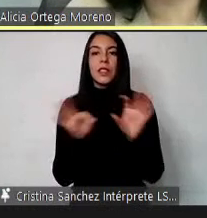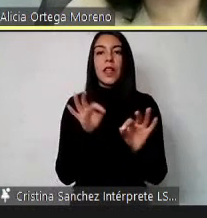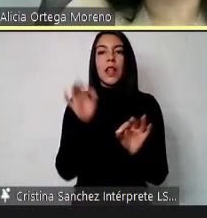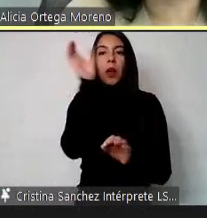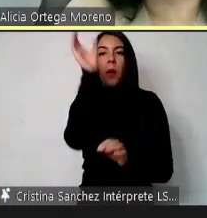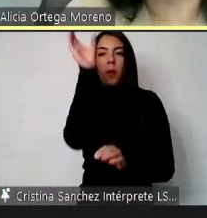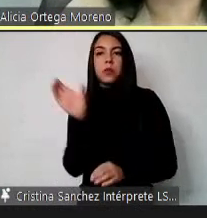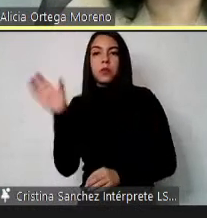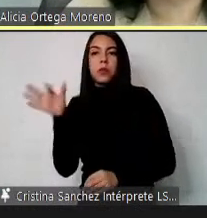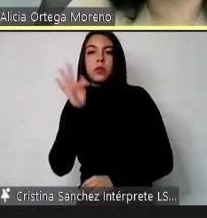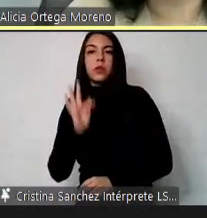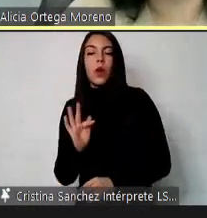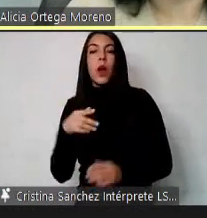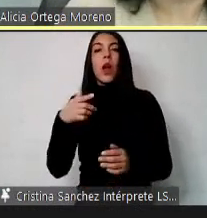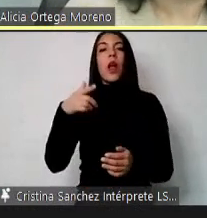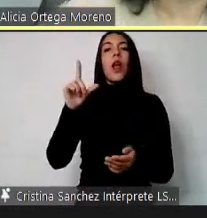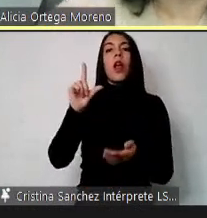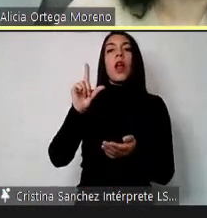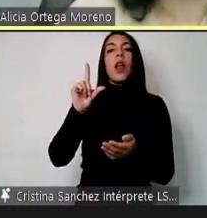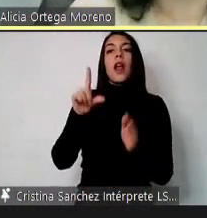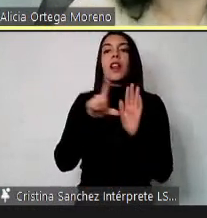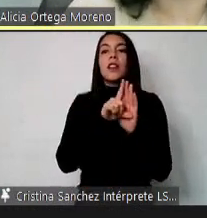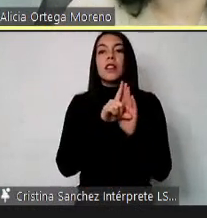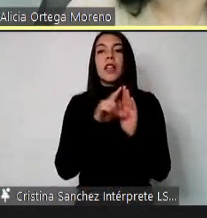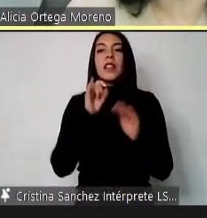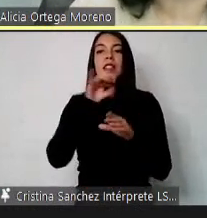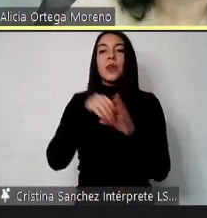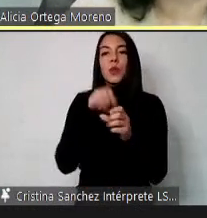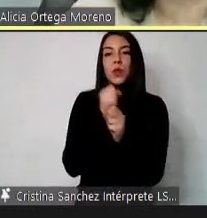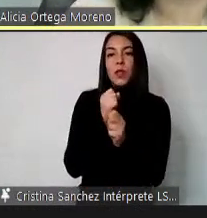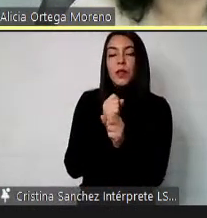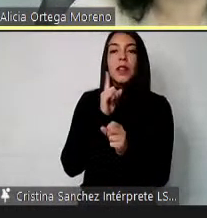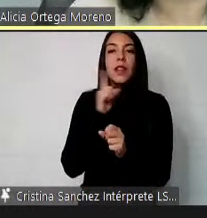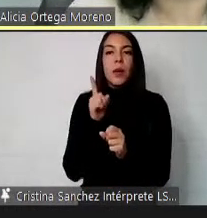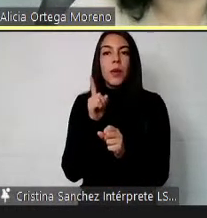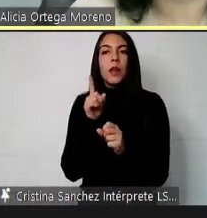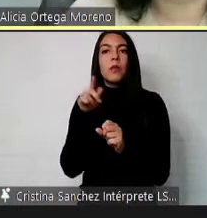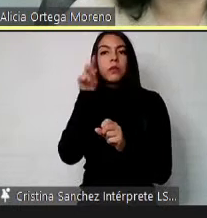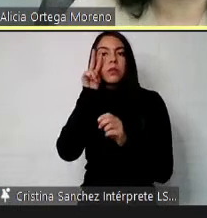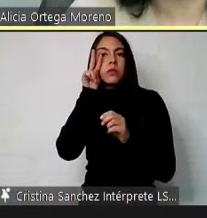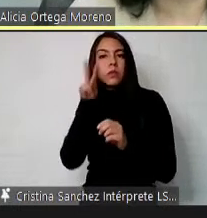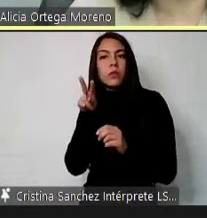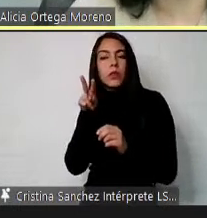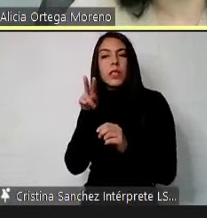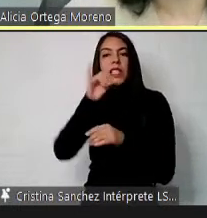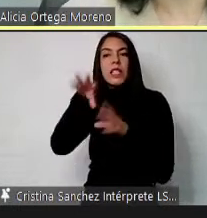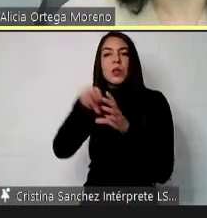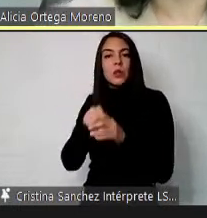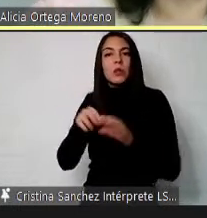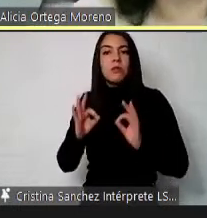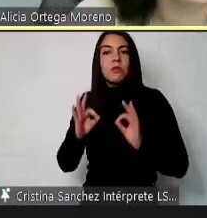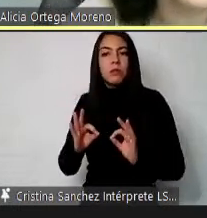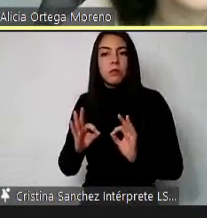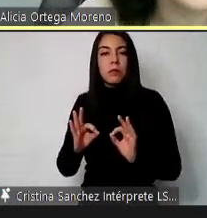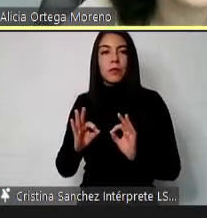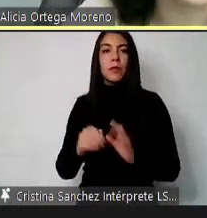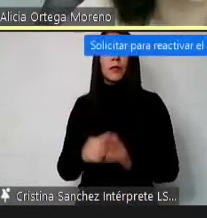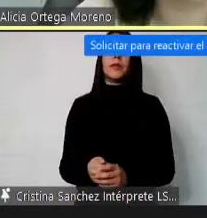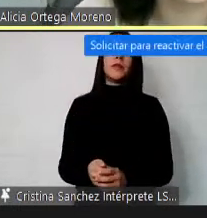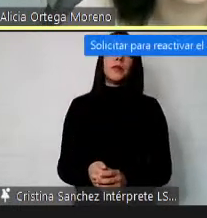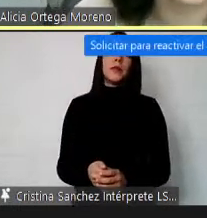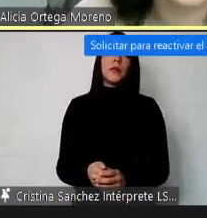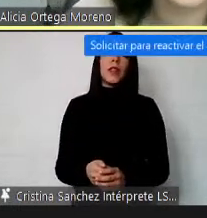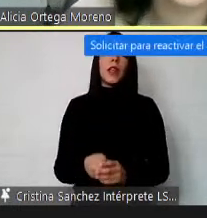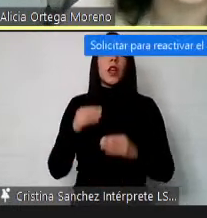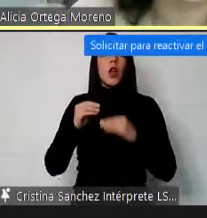hoy que tenemos la ley de inclusión laboral, también tenemos que velar por esta inclusión efectiva. ¿Ya? En los